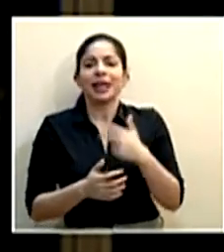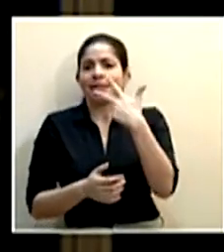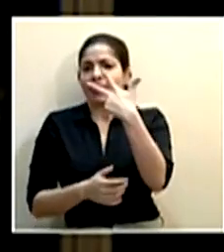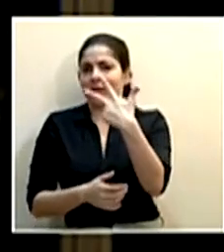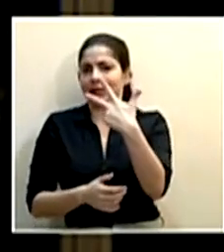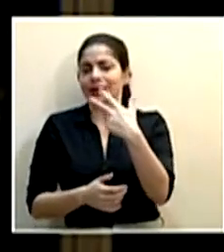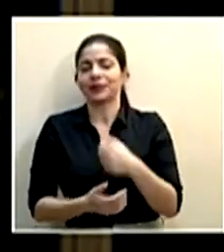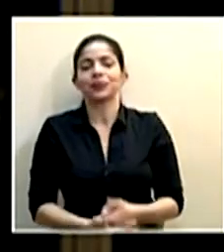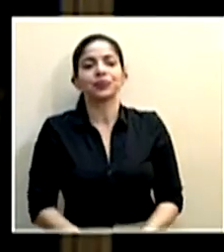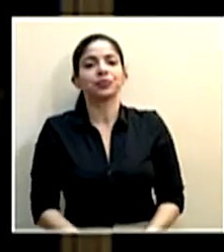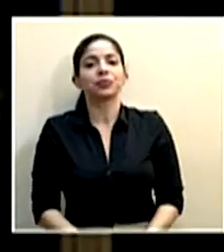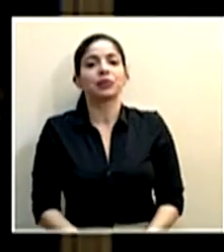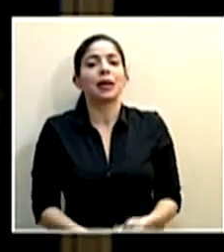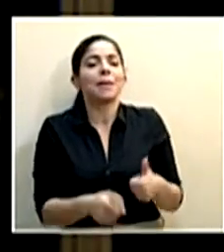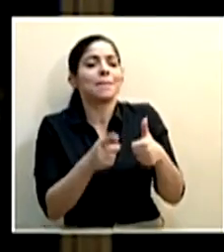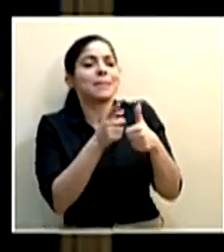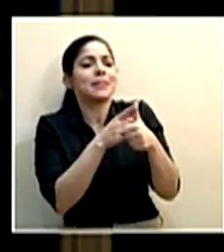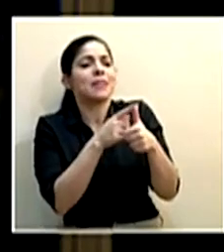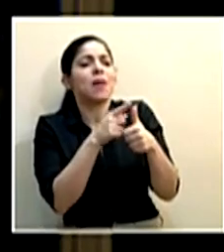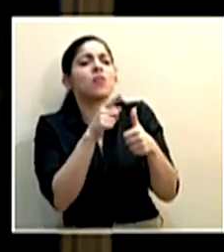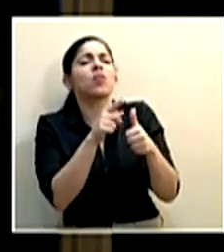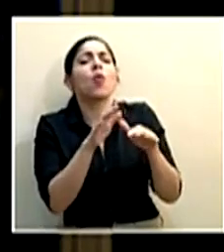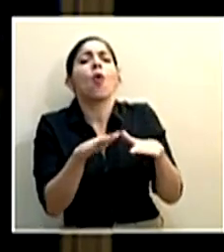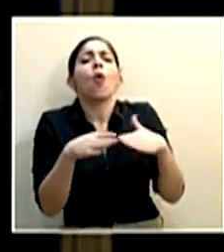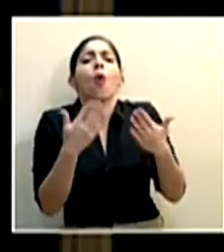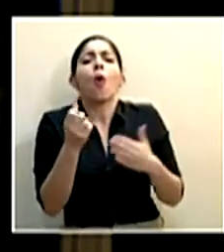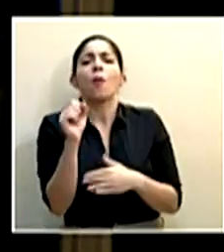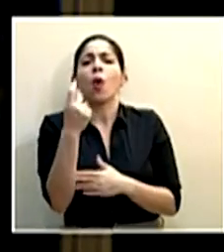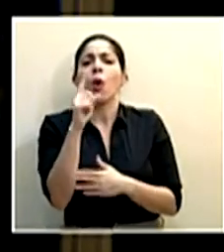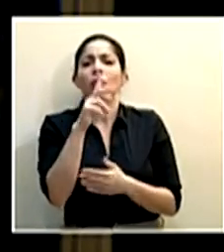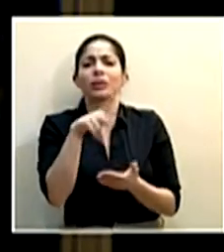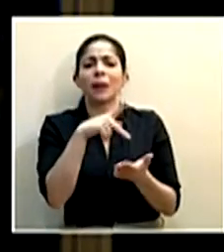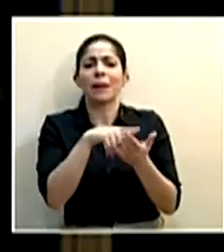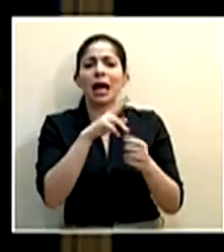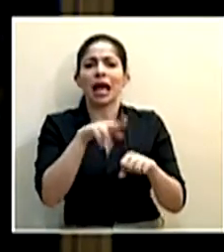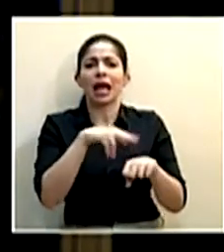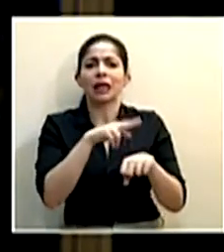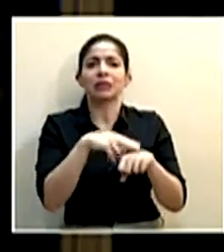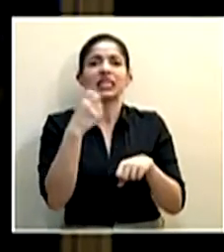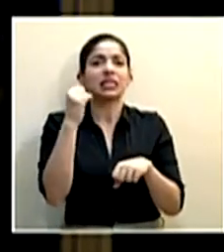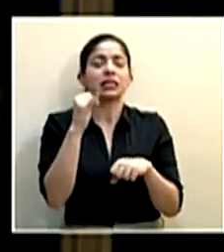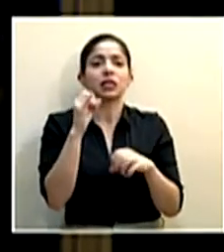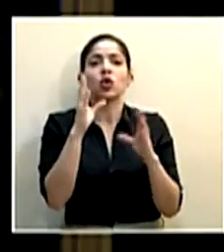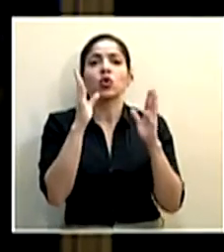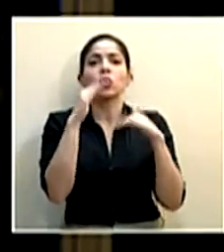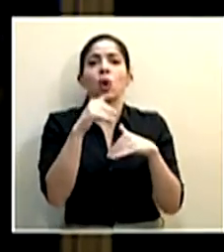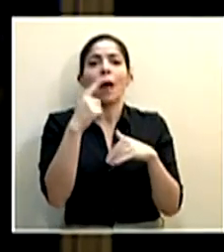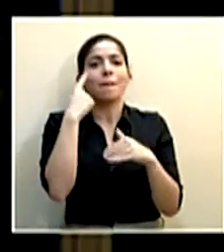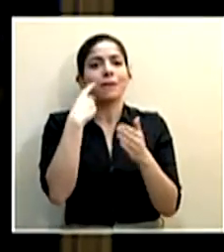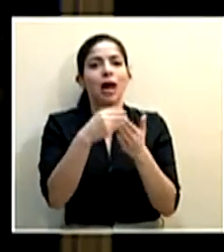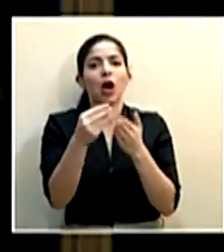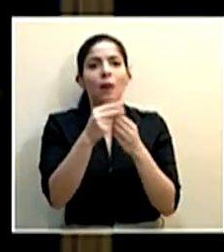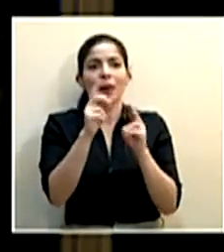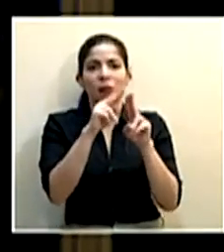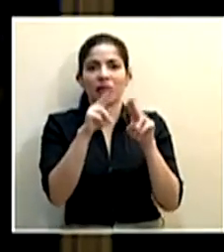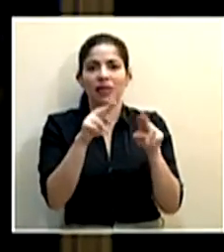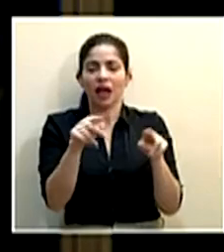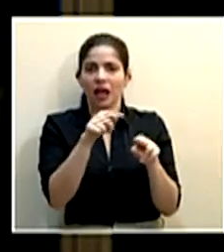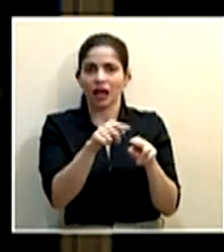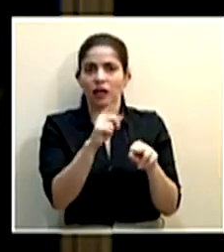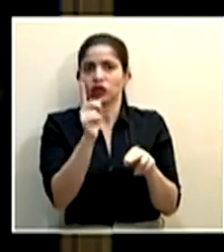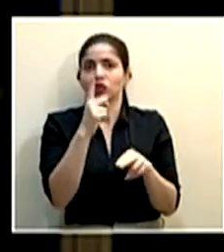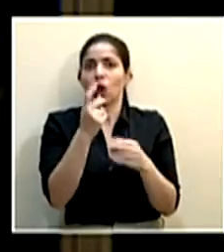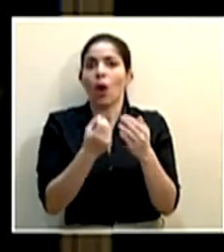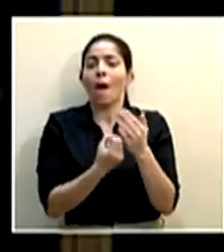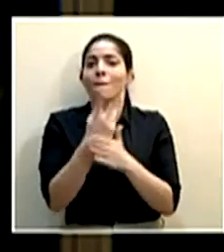en total. La primera, ¿cómo se hacen los 11 parques nacionales que no tienen sistema de compra en línea, de entradas, solo el